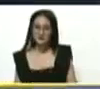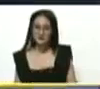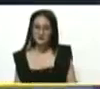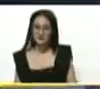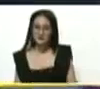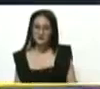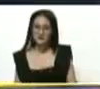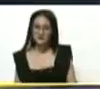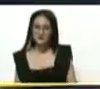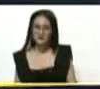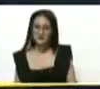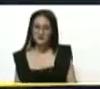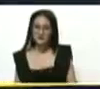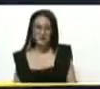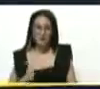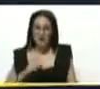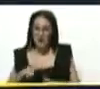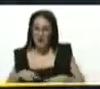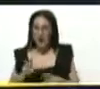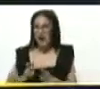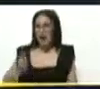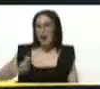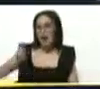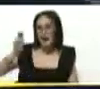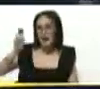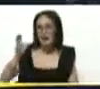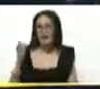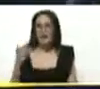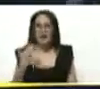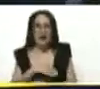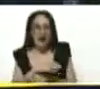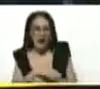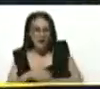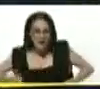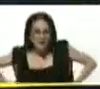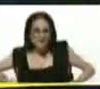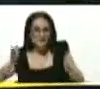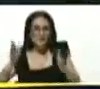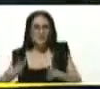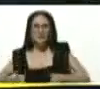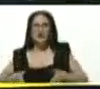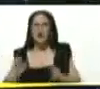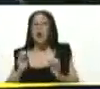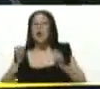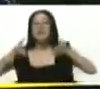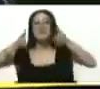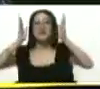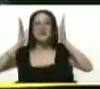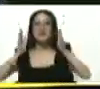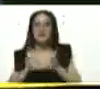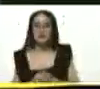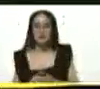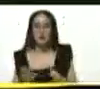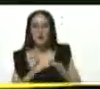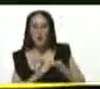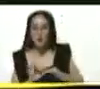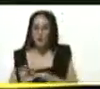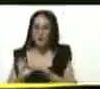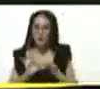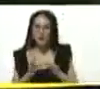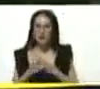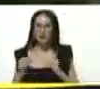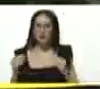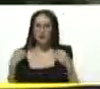Unir la esquina, en la escalera, en el callejón, en el edificio. Unir a todo el que pueda ser unido,